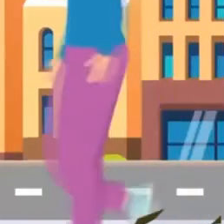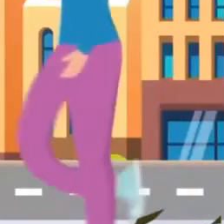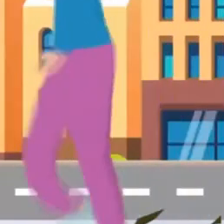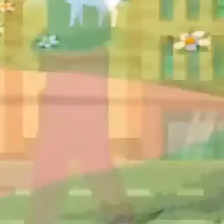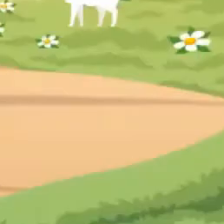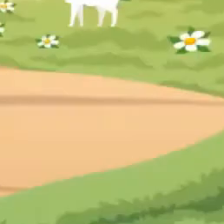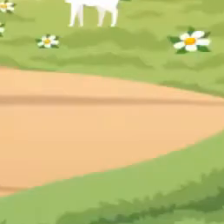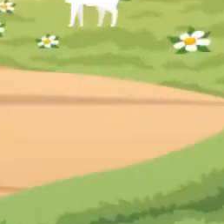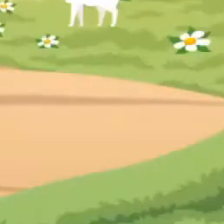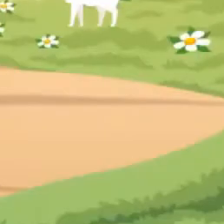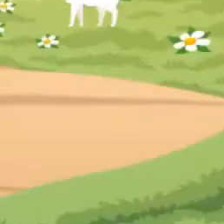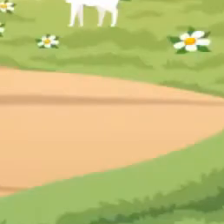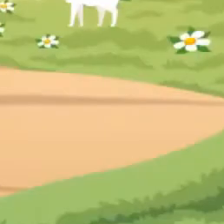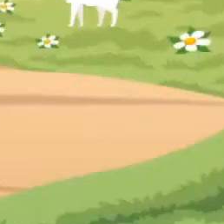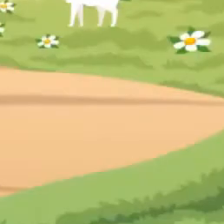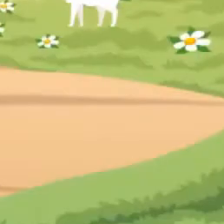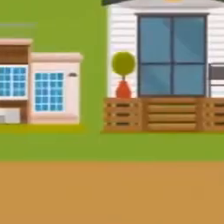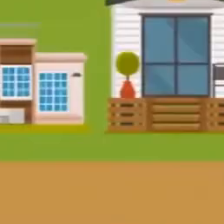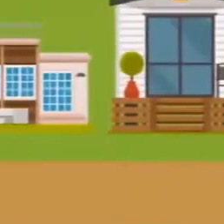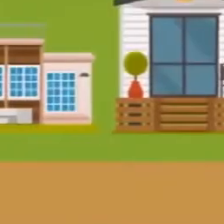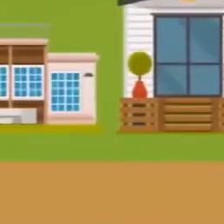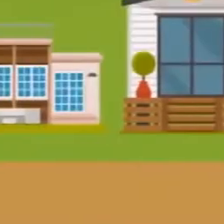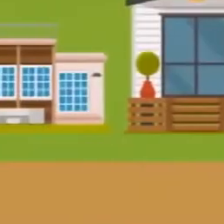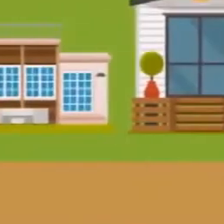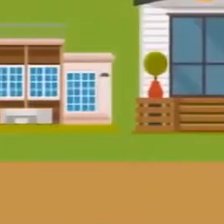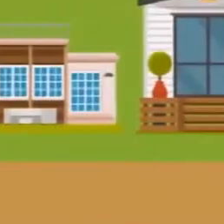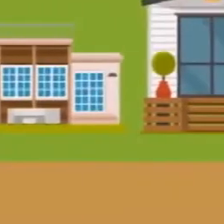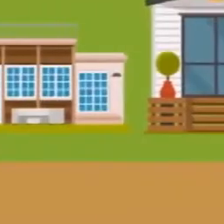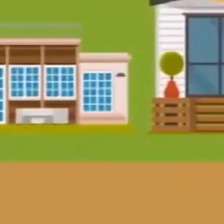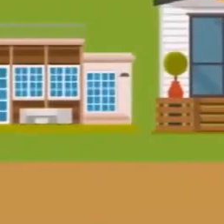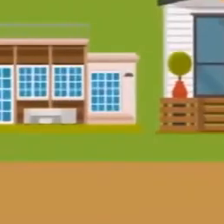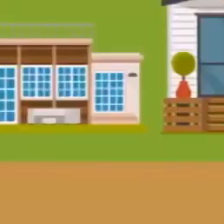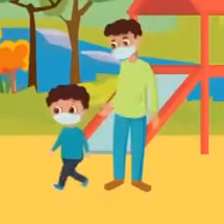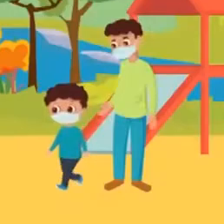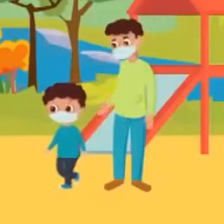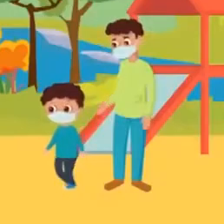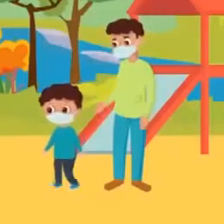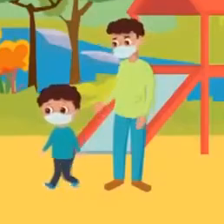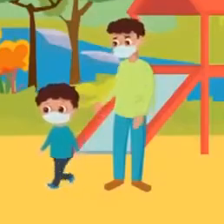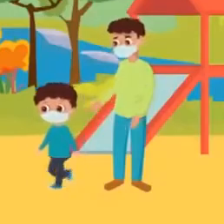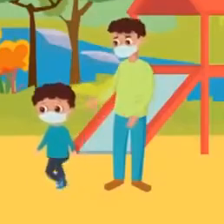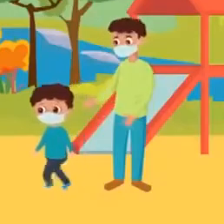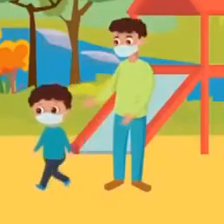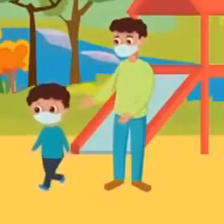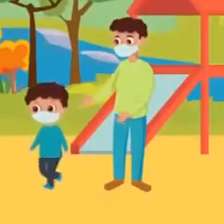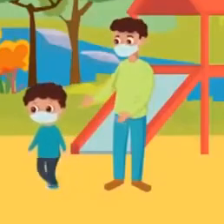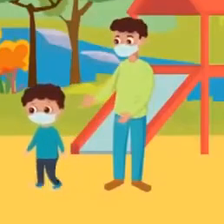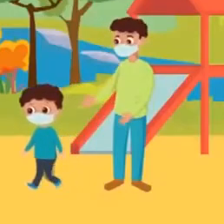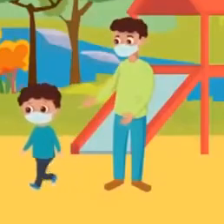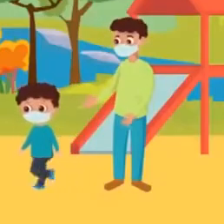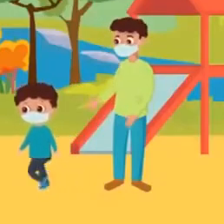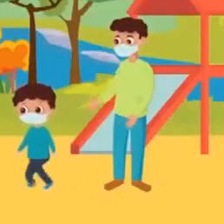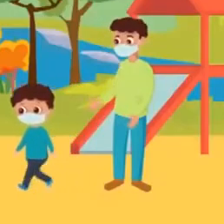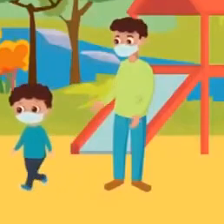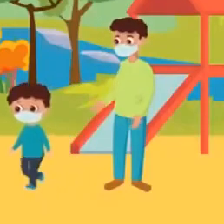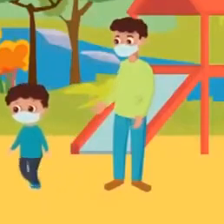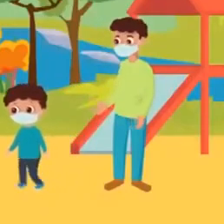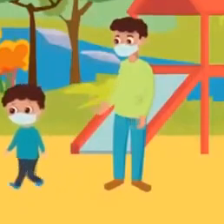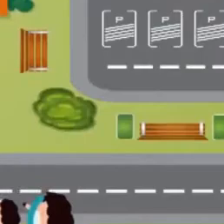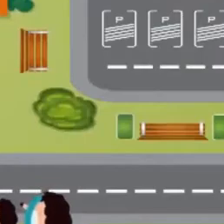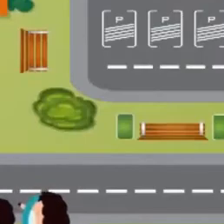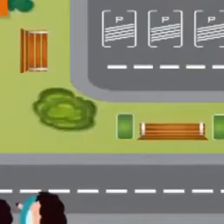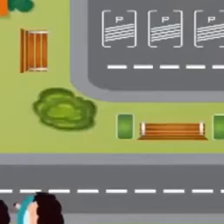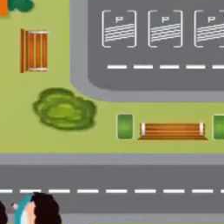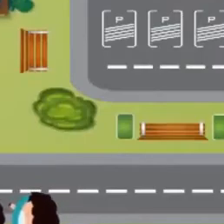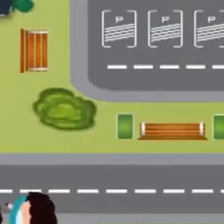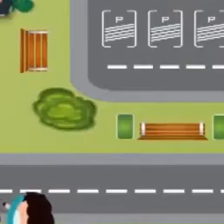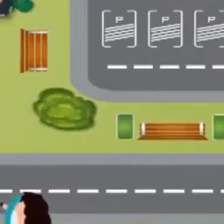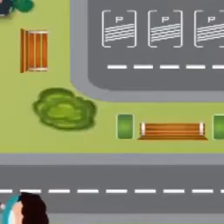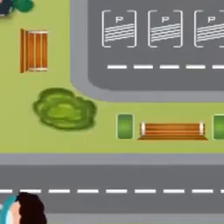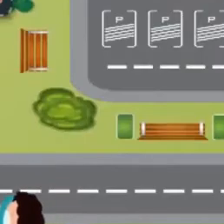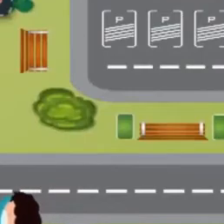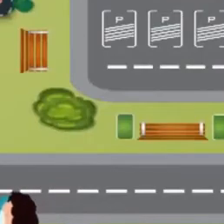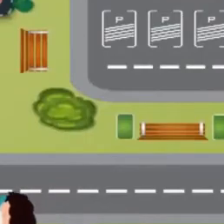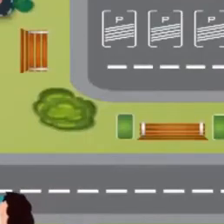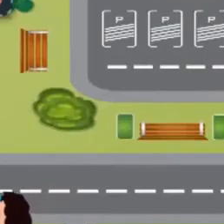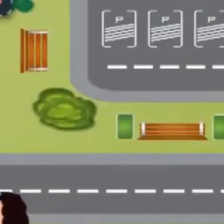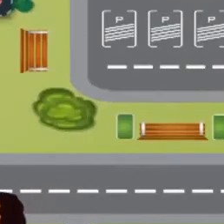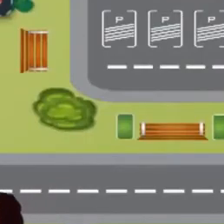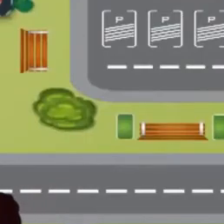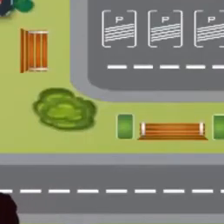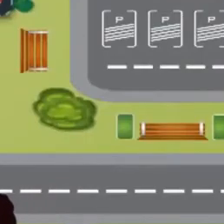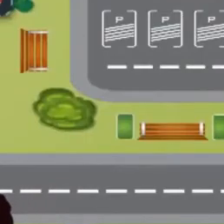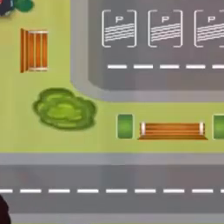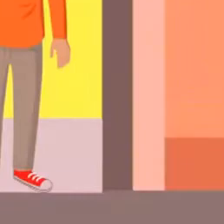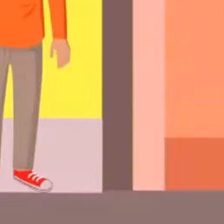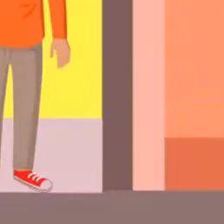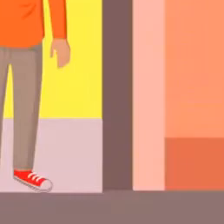Usando mascarilla, sin tocar objetos, mantengo la distancia cerca de mi